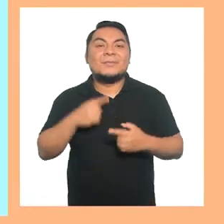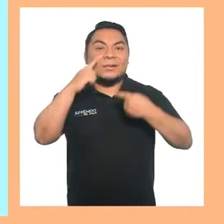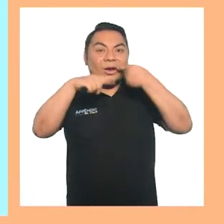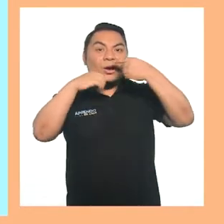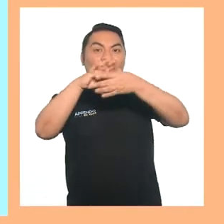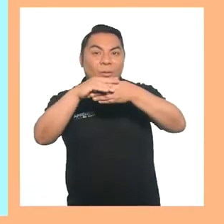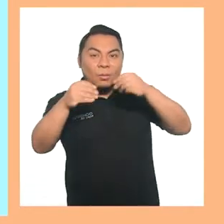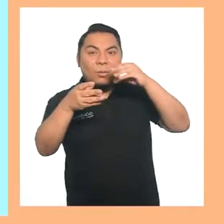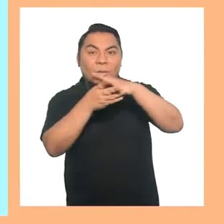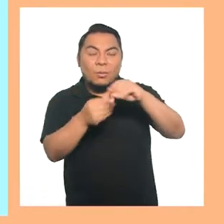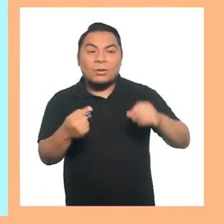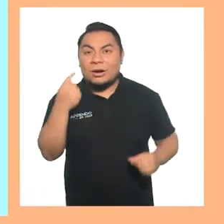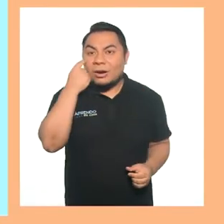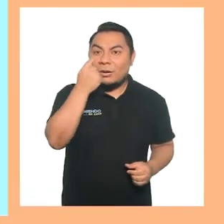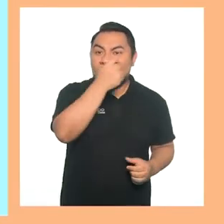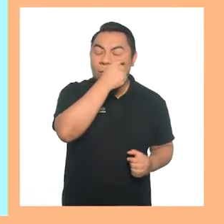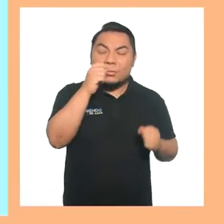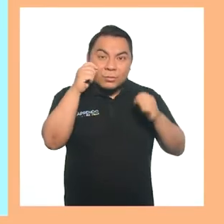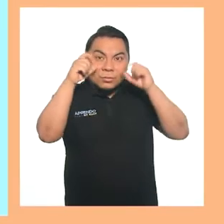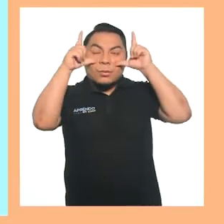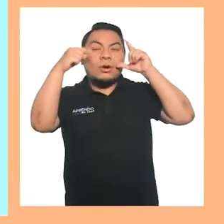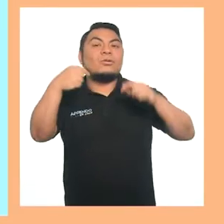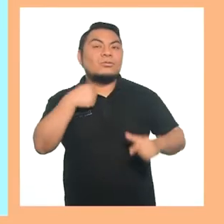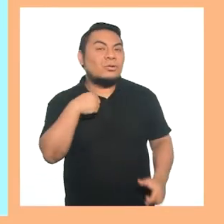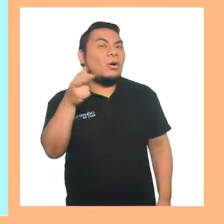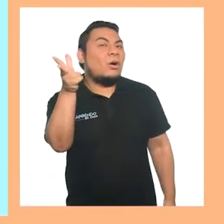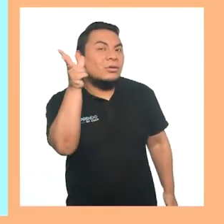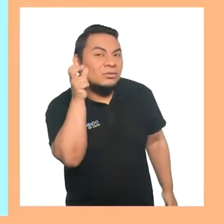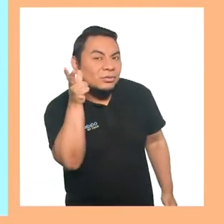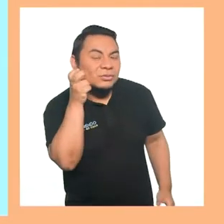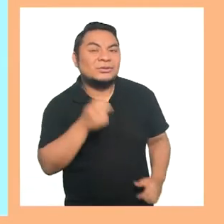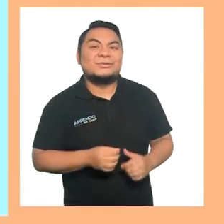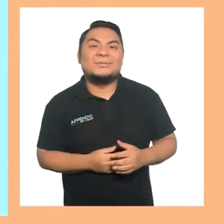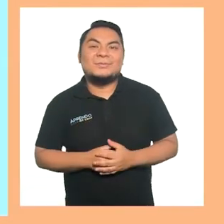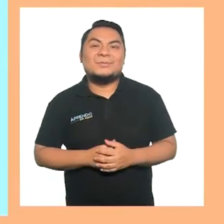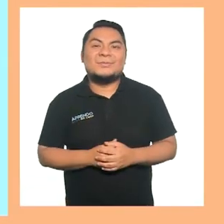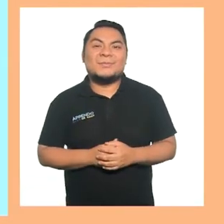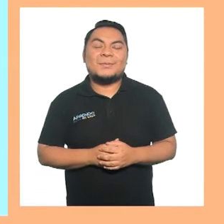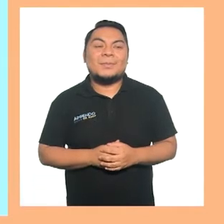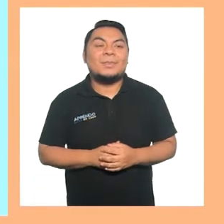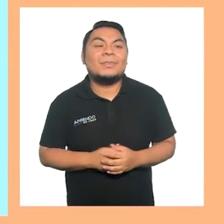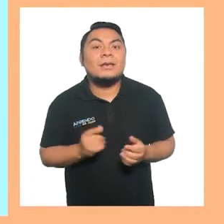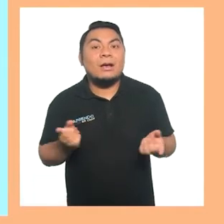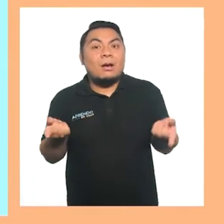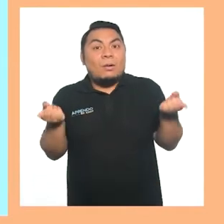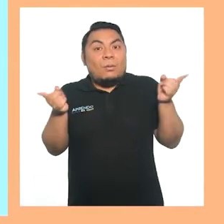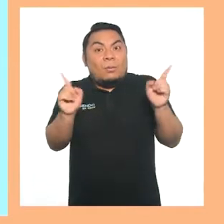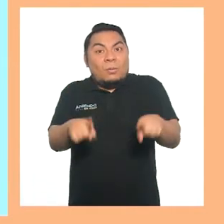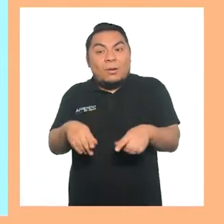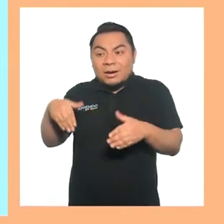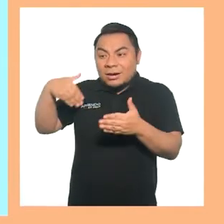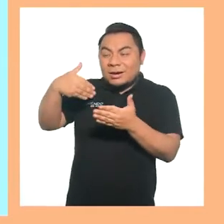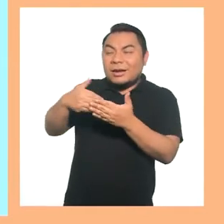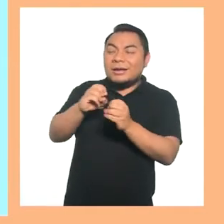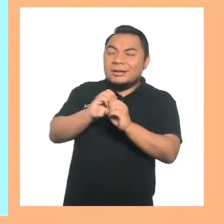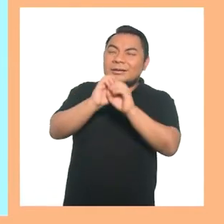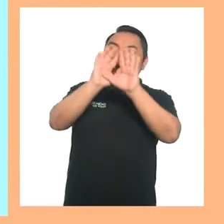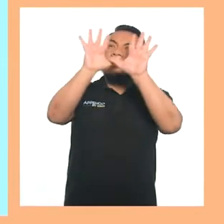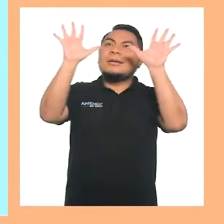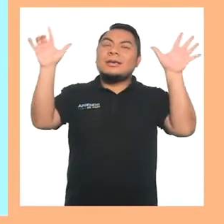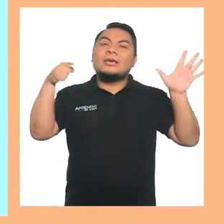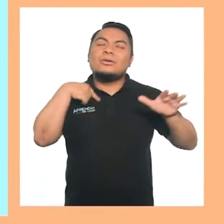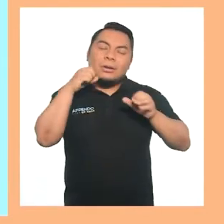Cuento. Con los ojos abiertos yo escucho. Cuando llega el día, me